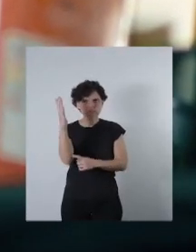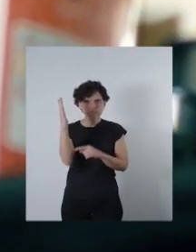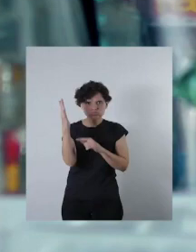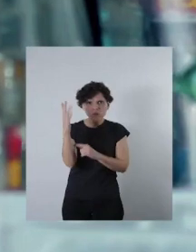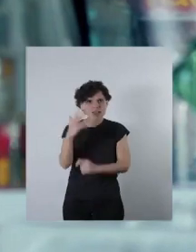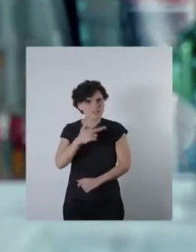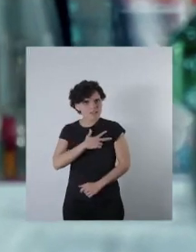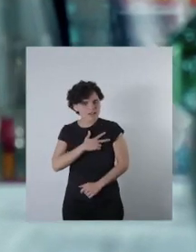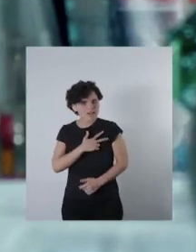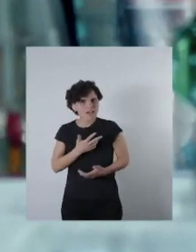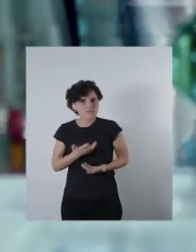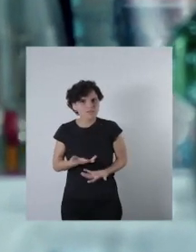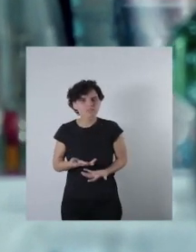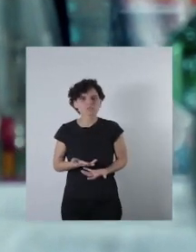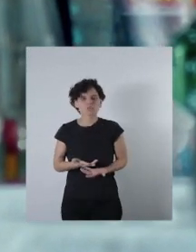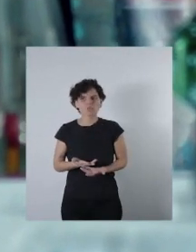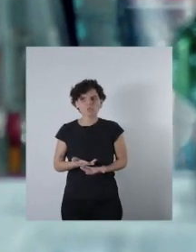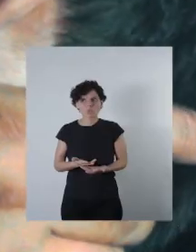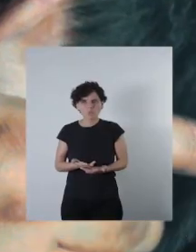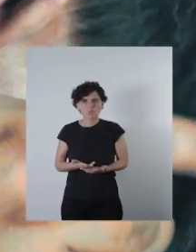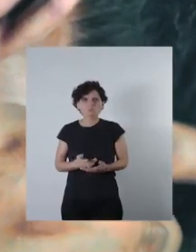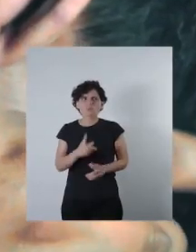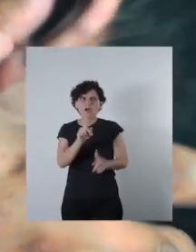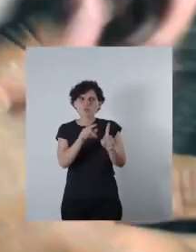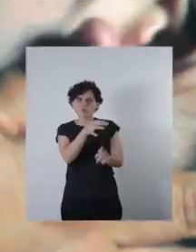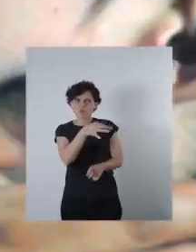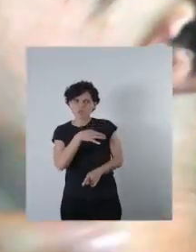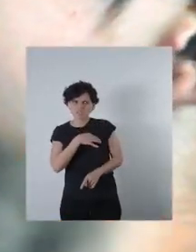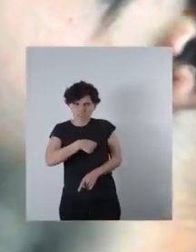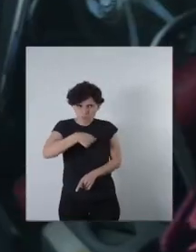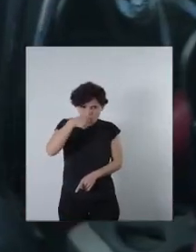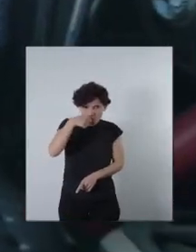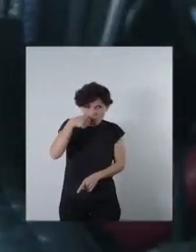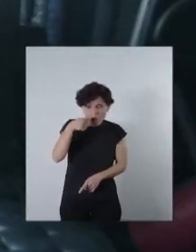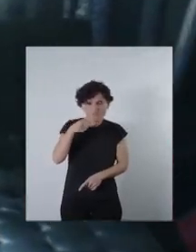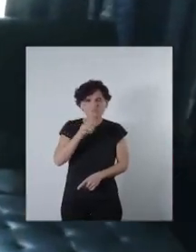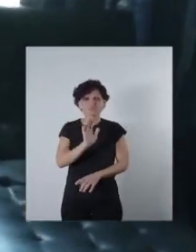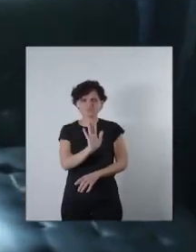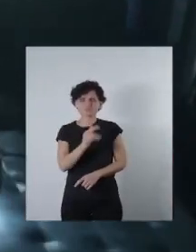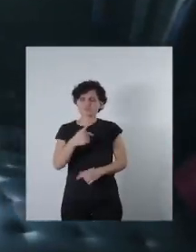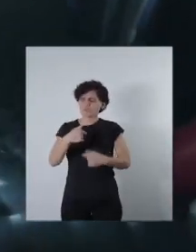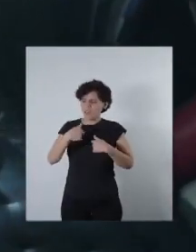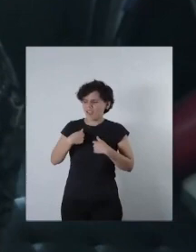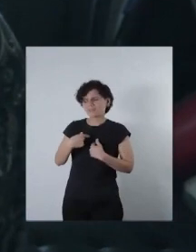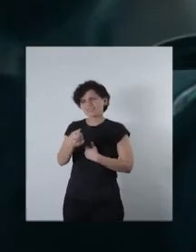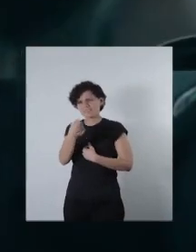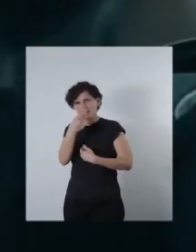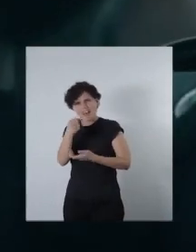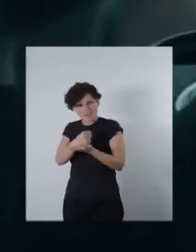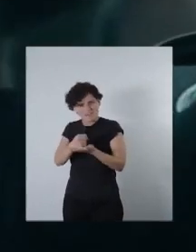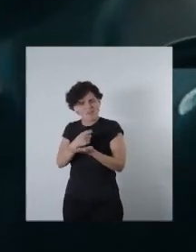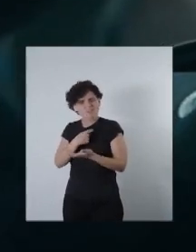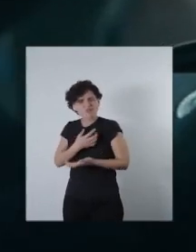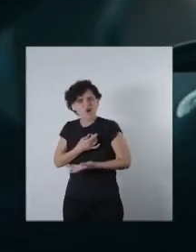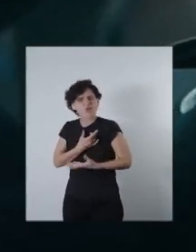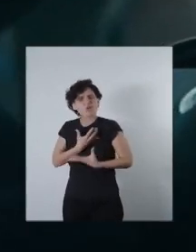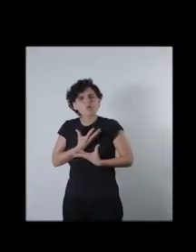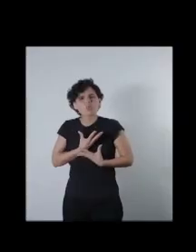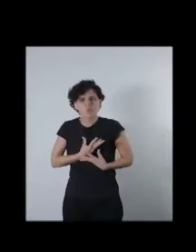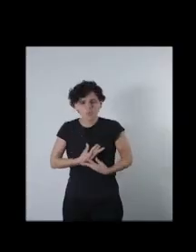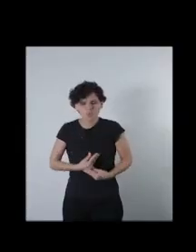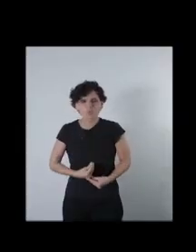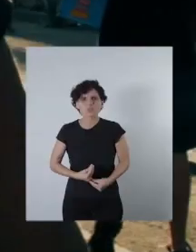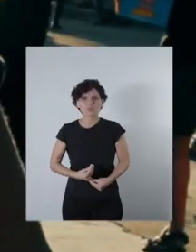Conocí al cannabis, que para algunos es un arroz, pero para mí es un remedio que alivia.